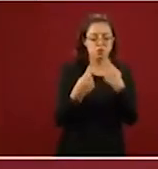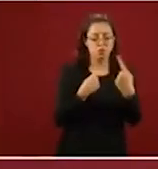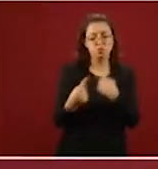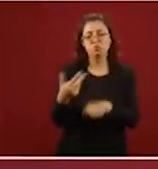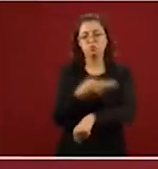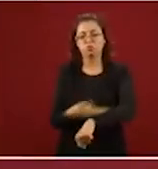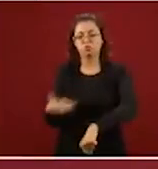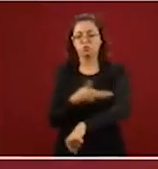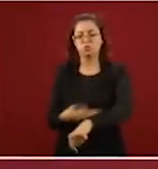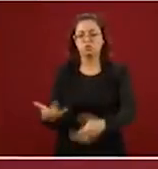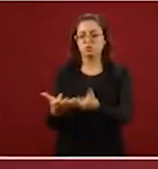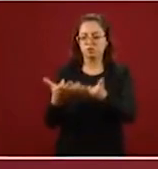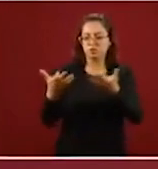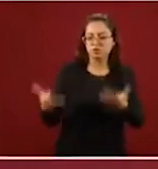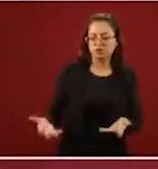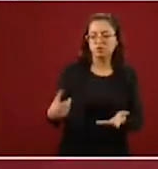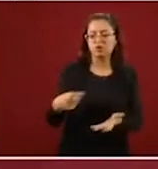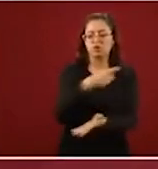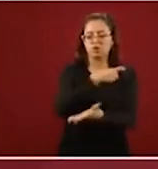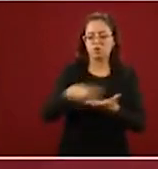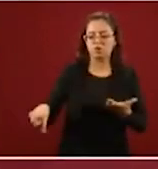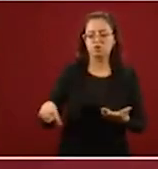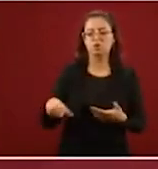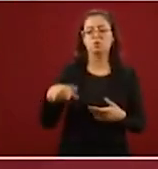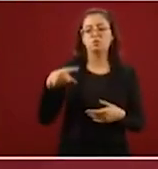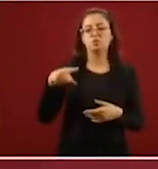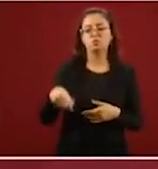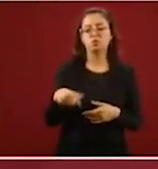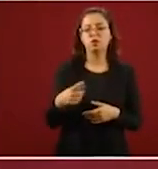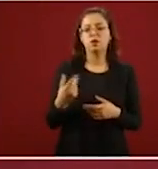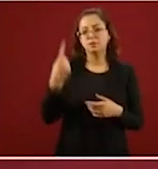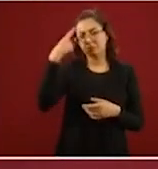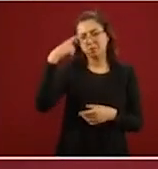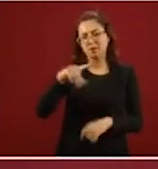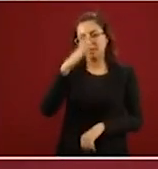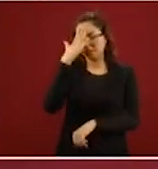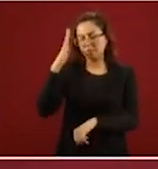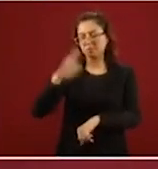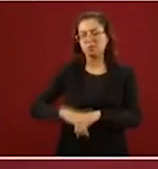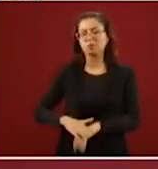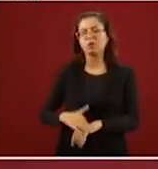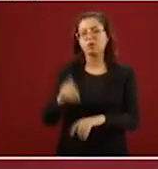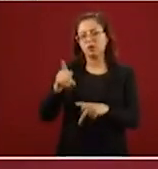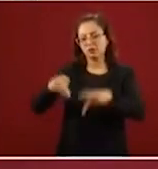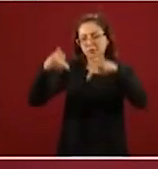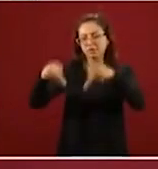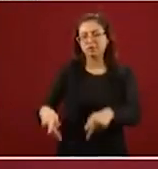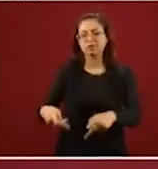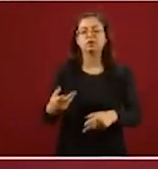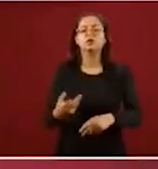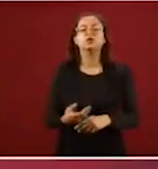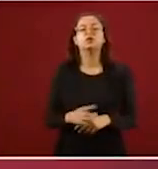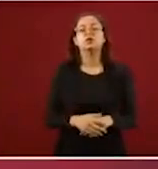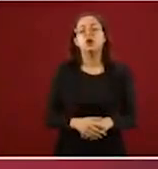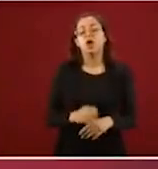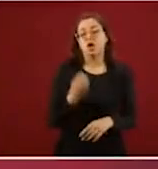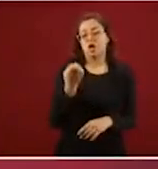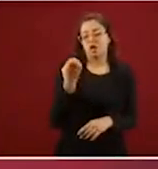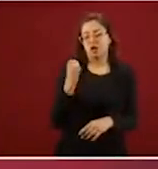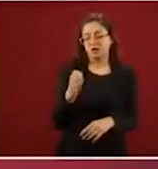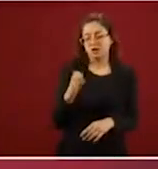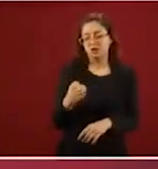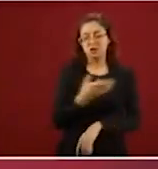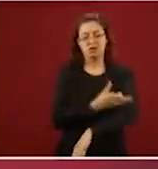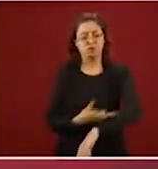compra del terreno para la construcción del memorial. Es importante mencionar también que en enero inmediatamente los familiares